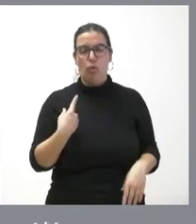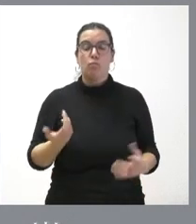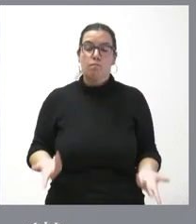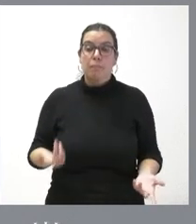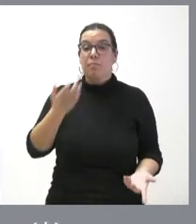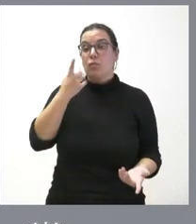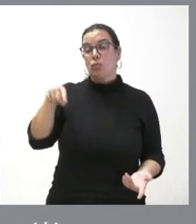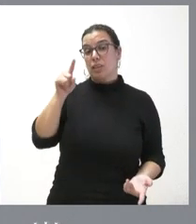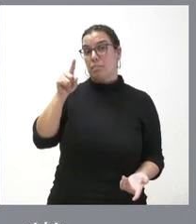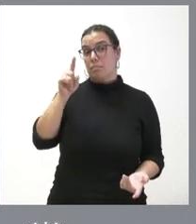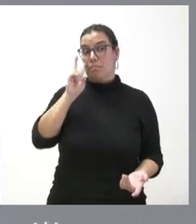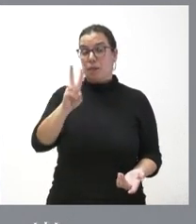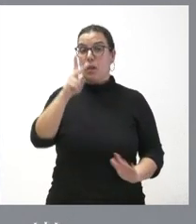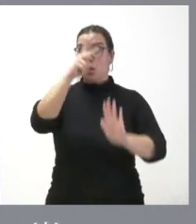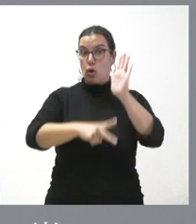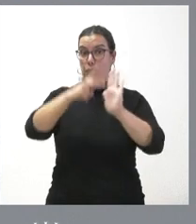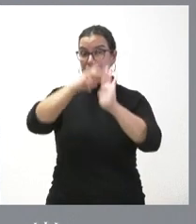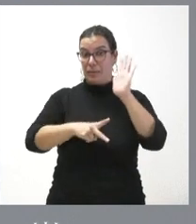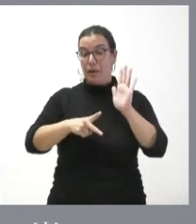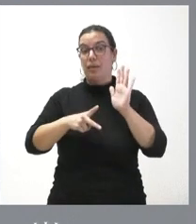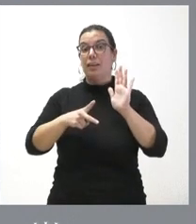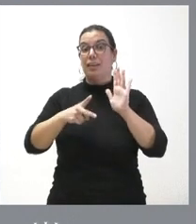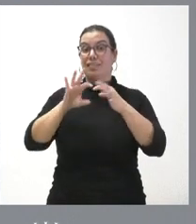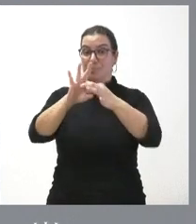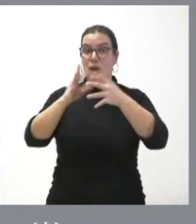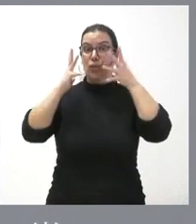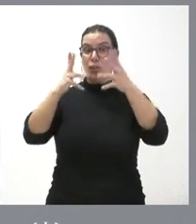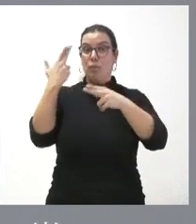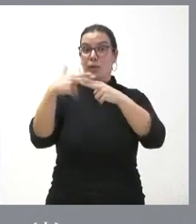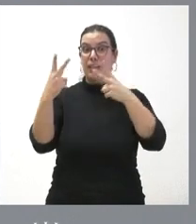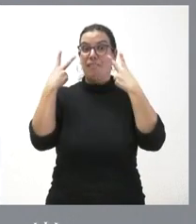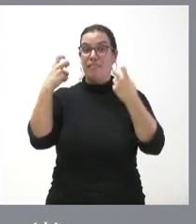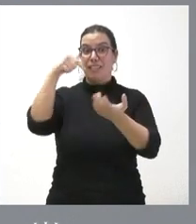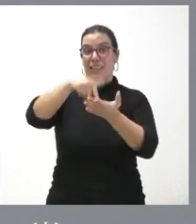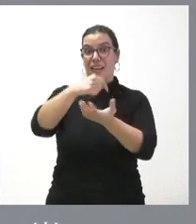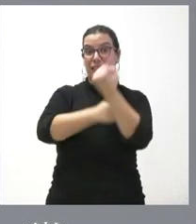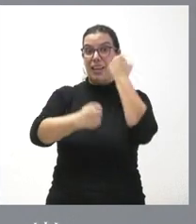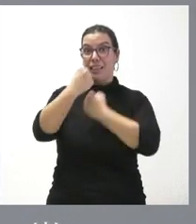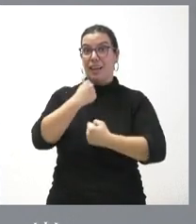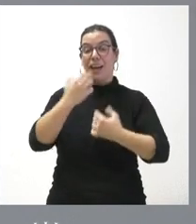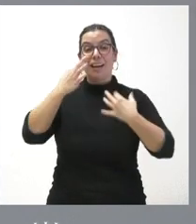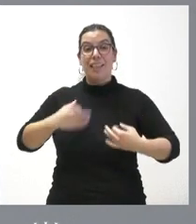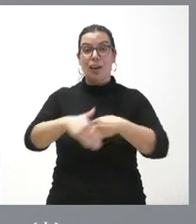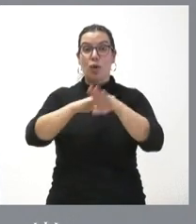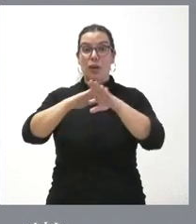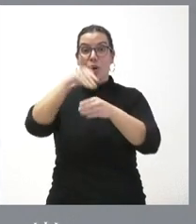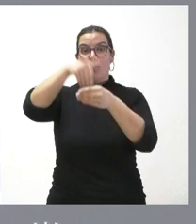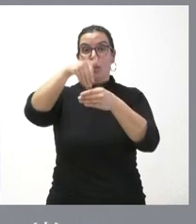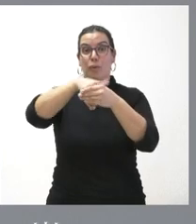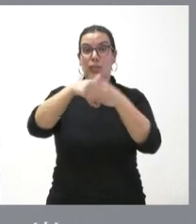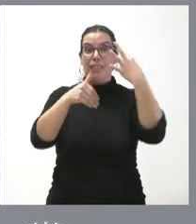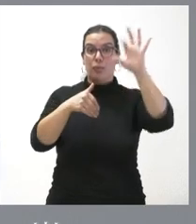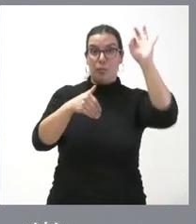ven la normativa del consejo de política fiscal y financiera resulta que el gobierno tiene la mitad de los votos y las